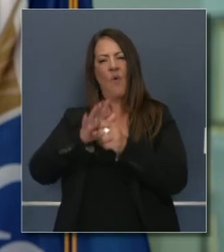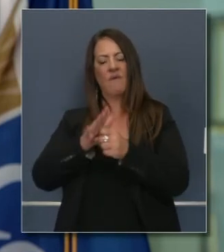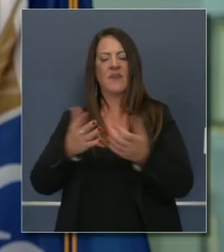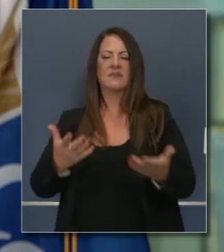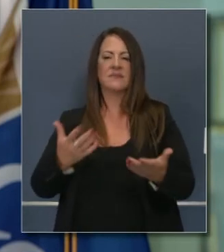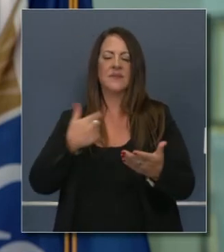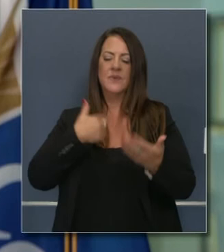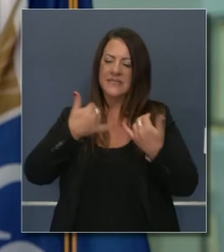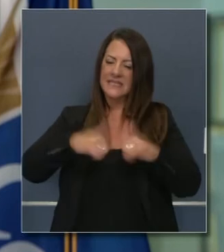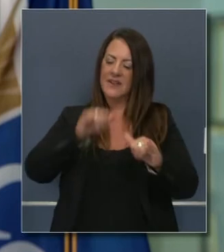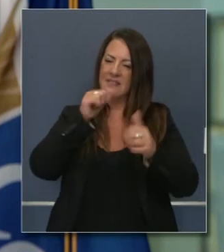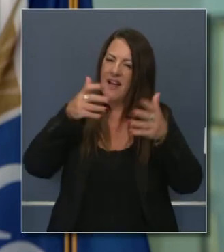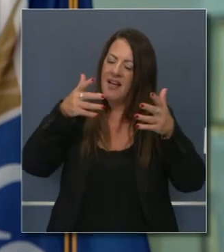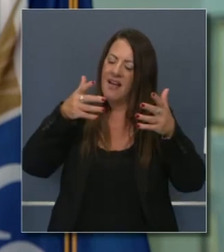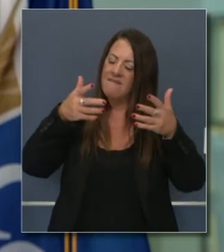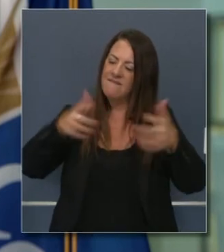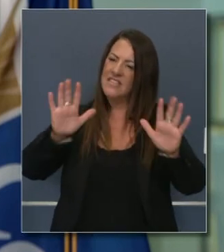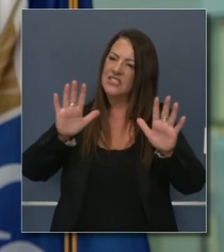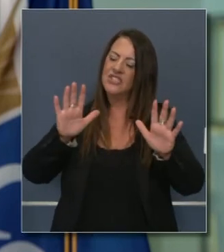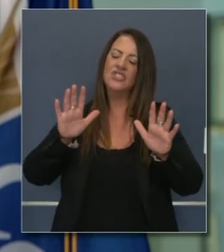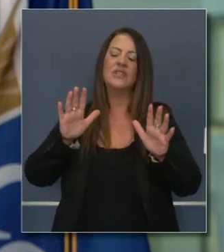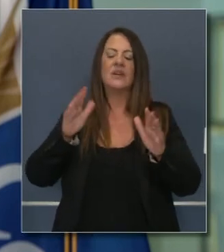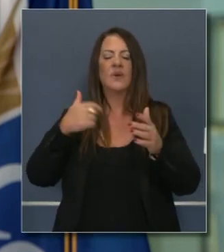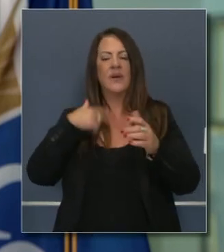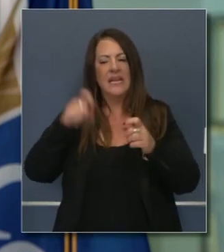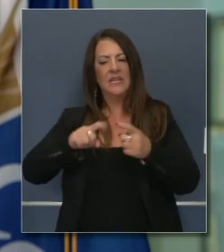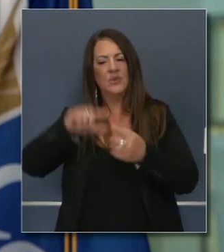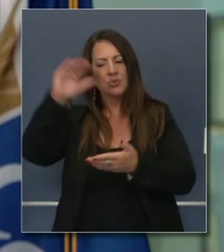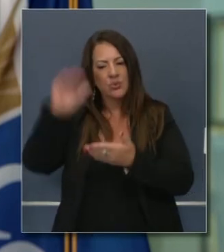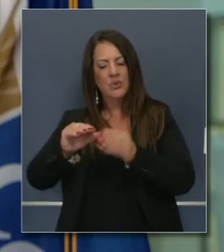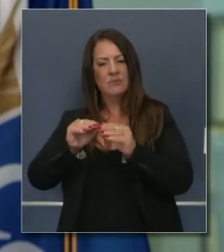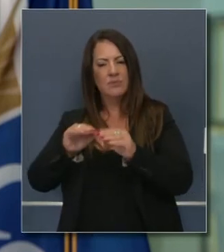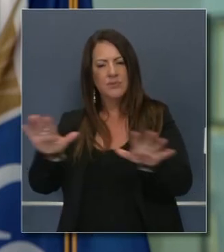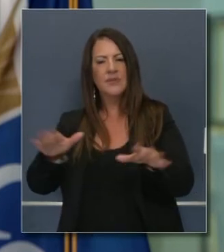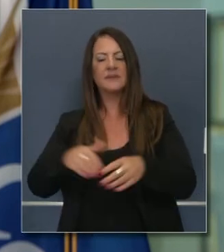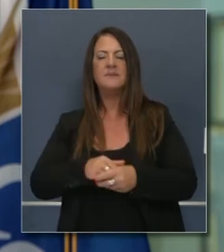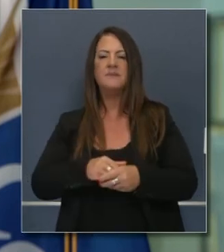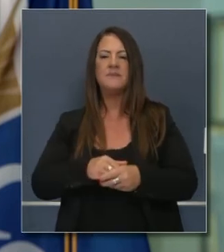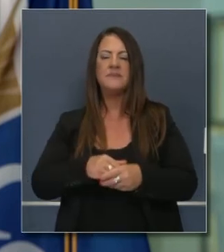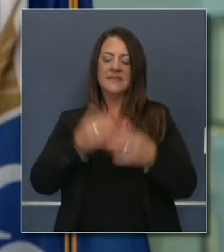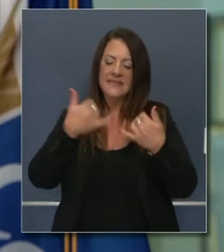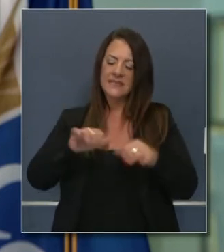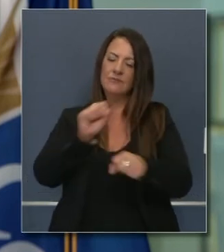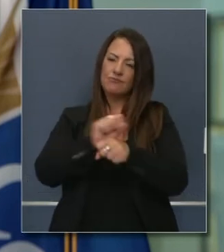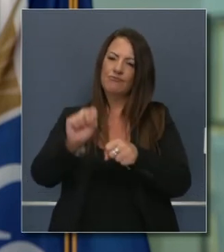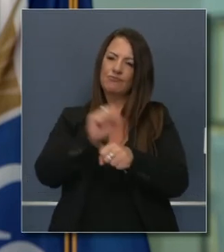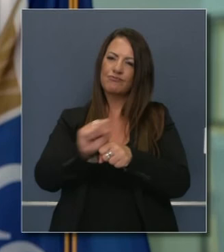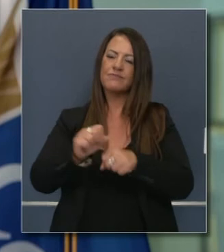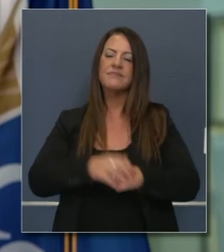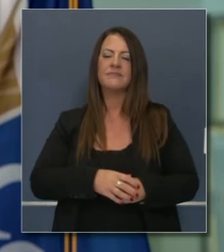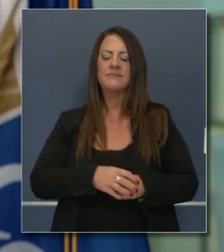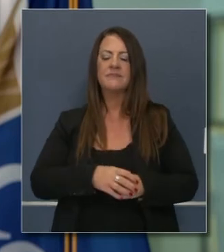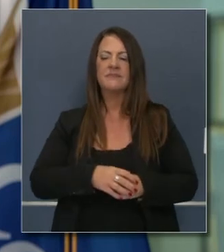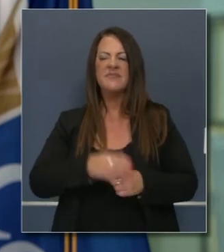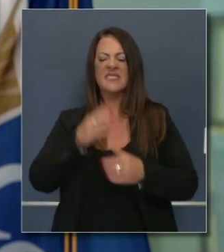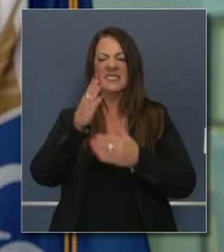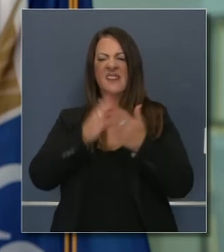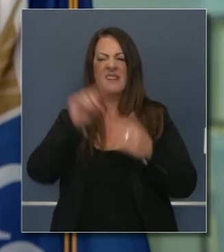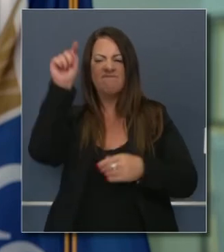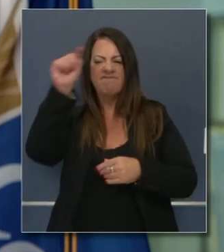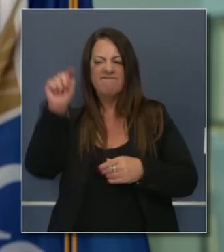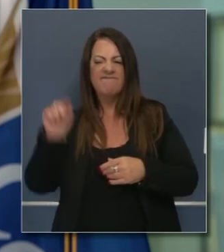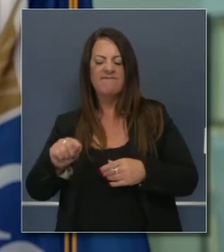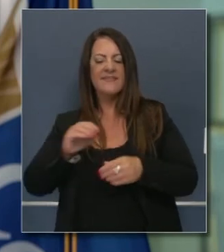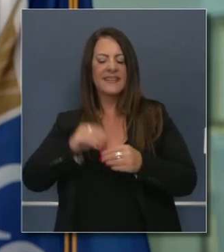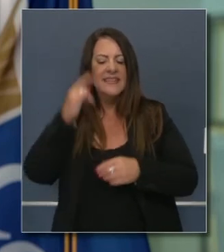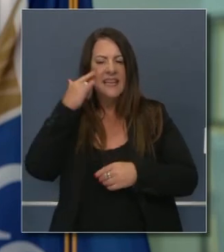más aún nos queda trabajo por hacer para que baje la tasa de transmisiones y nos queda mucho trabajo por hacer en